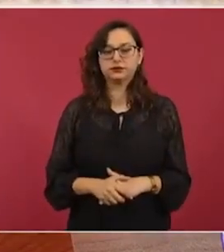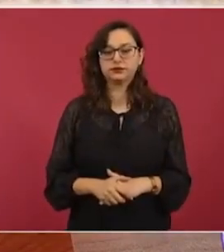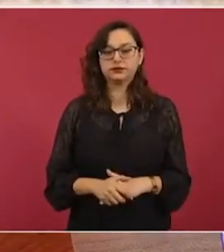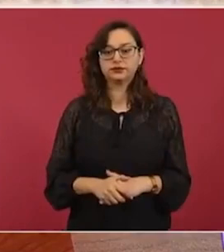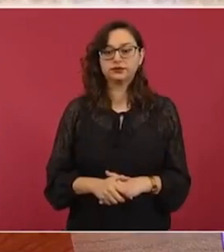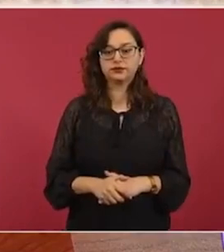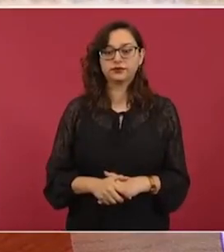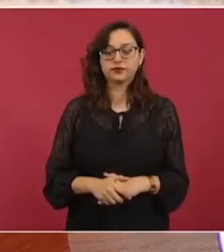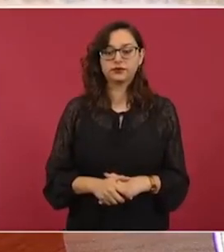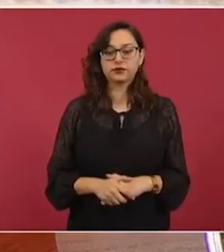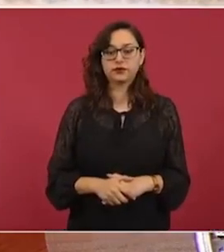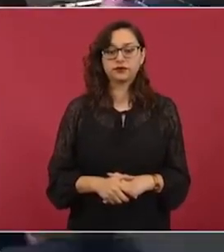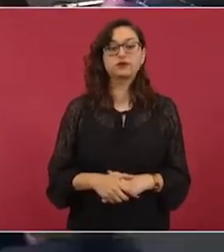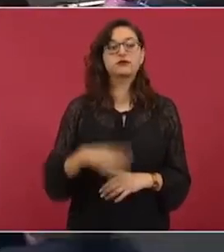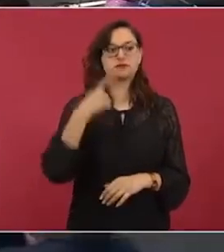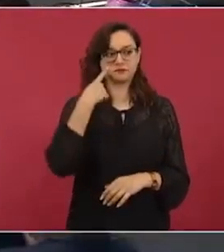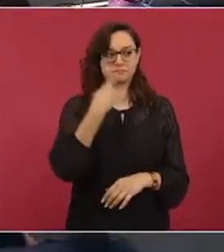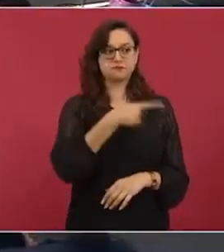A ver si no está.